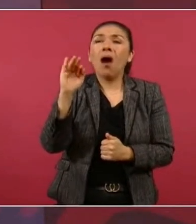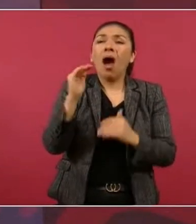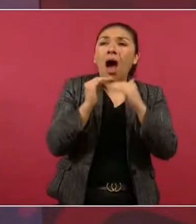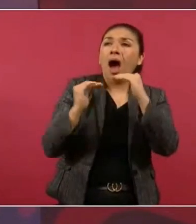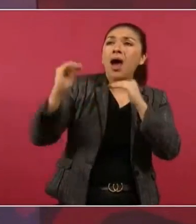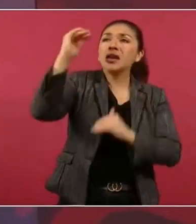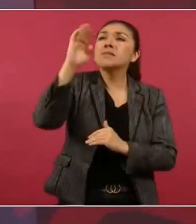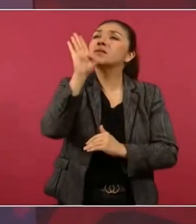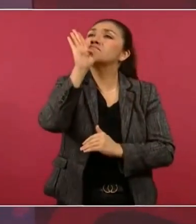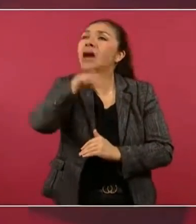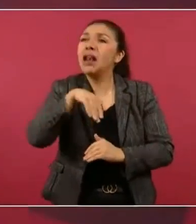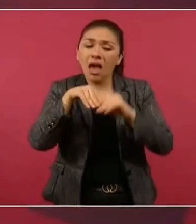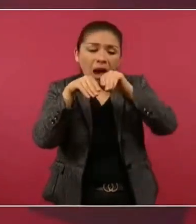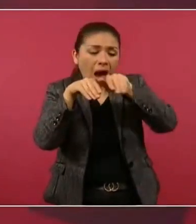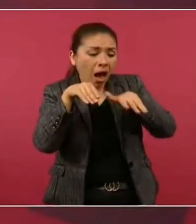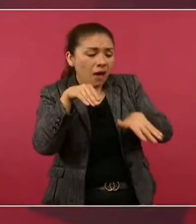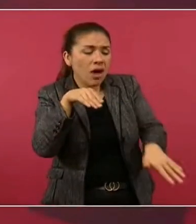abajo,